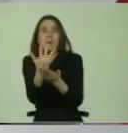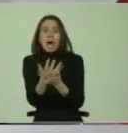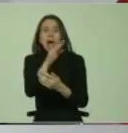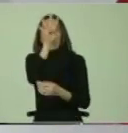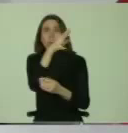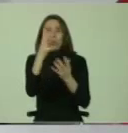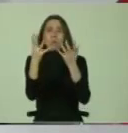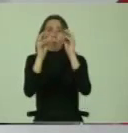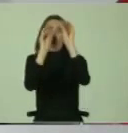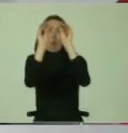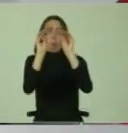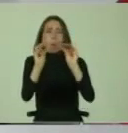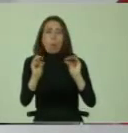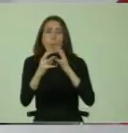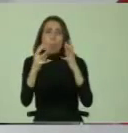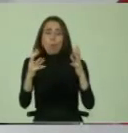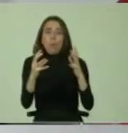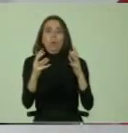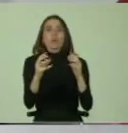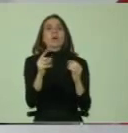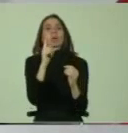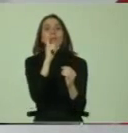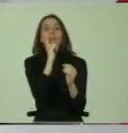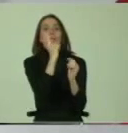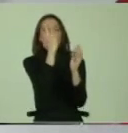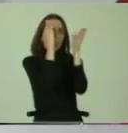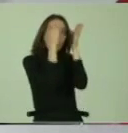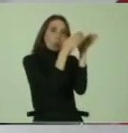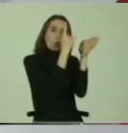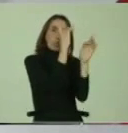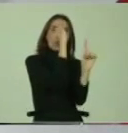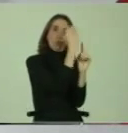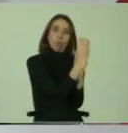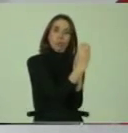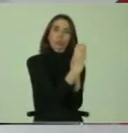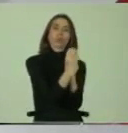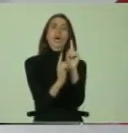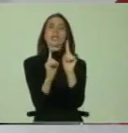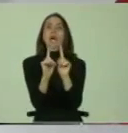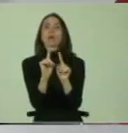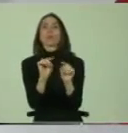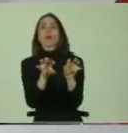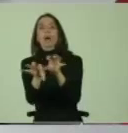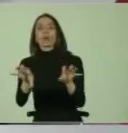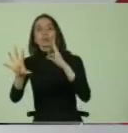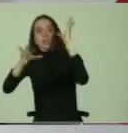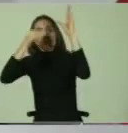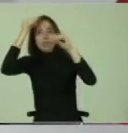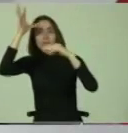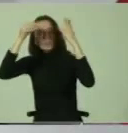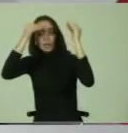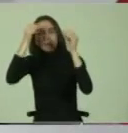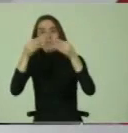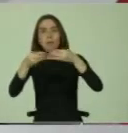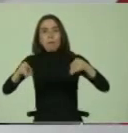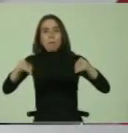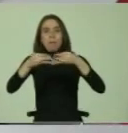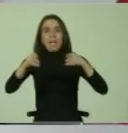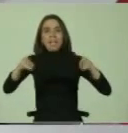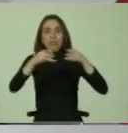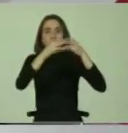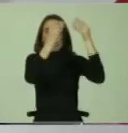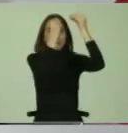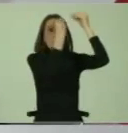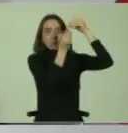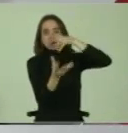currículo muy sobrecargado con un sesgo cultural y con un sesgo a ciertas áreas de aprendizaje. Y métodos muy transmisores,